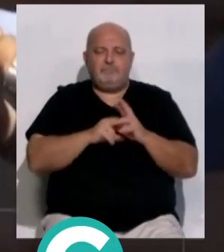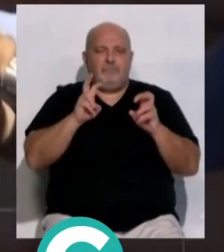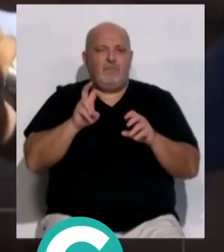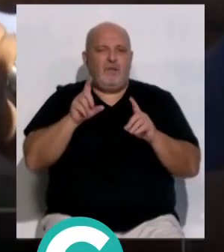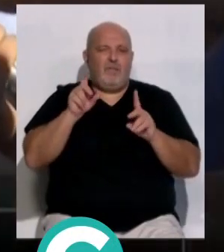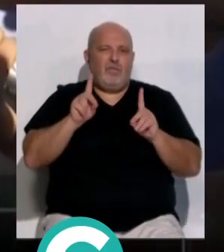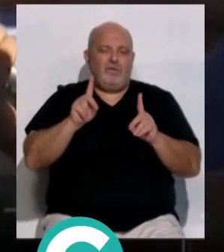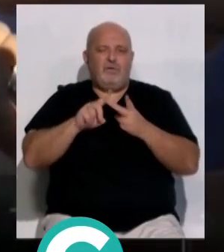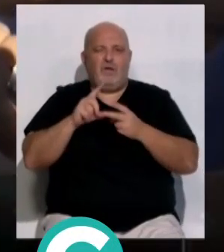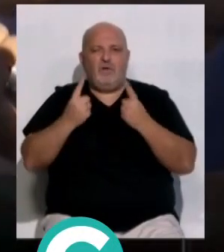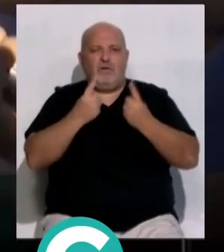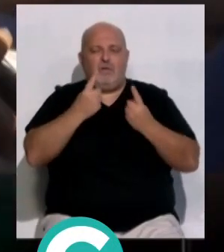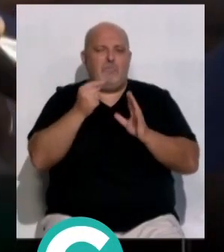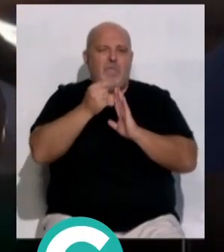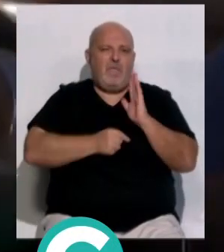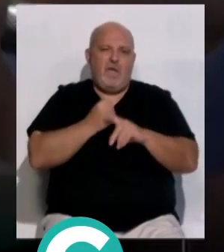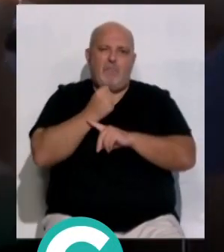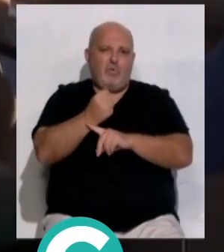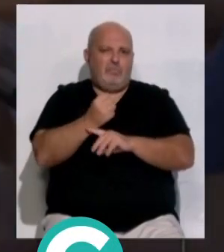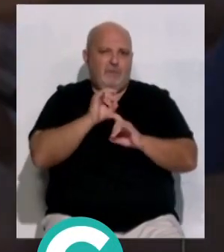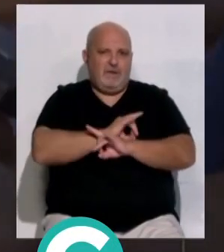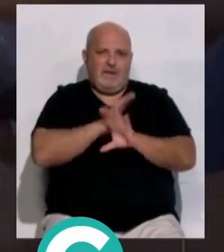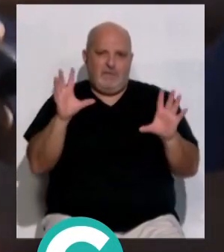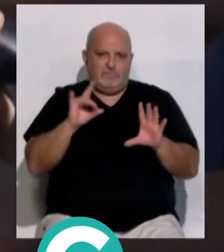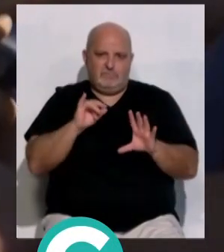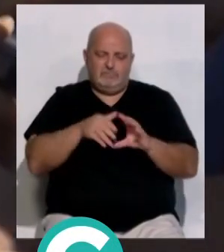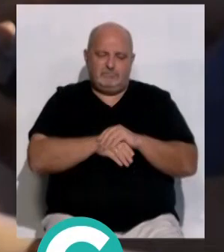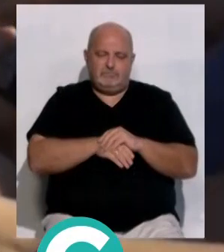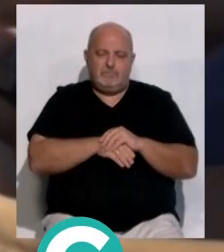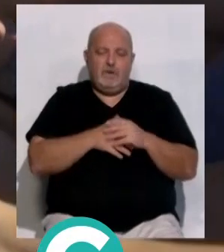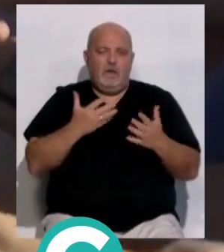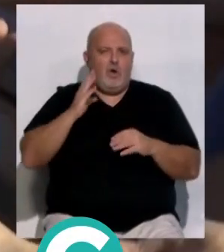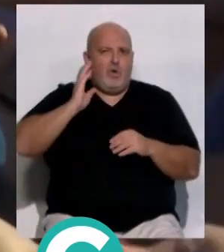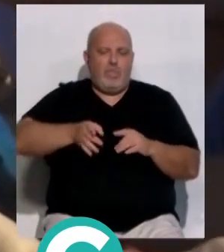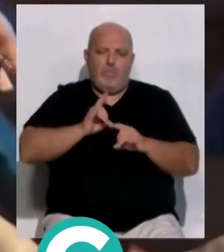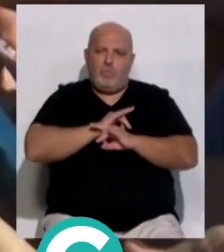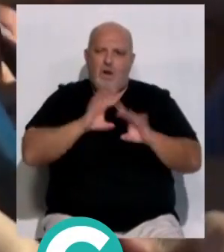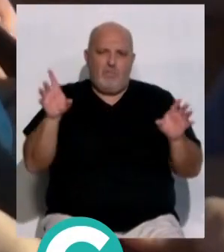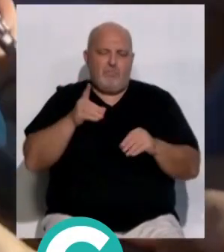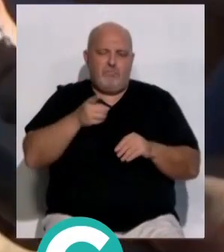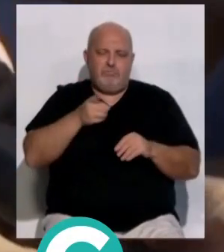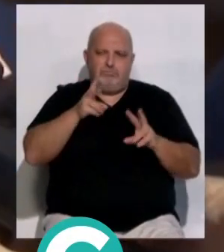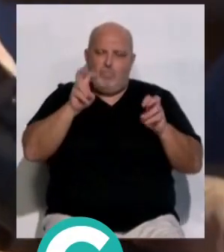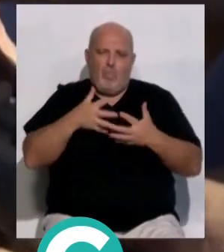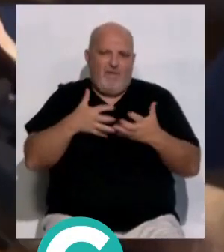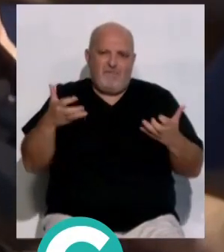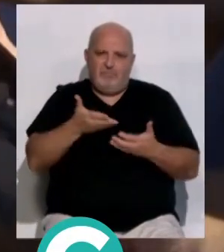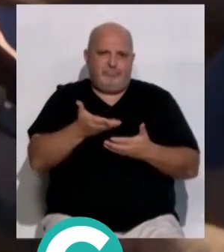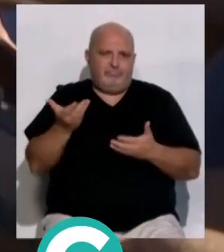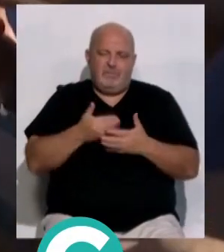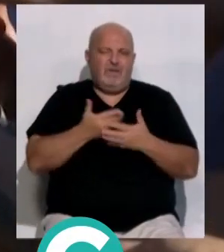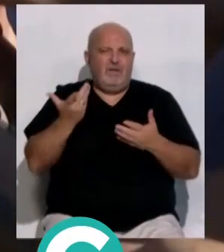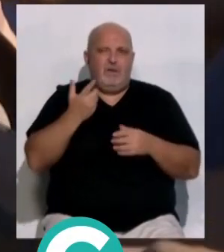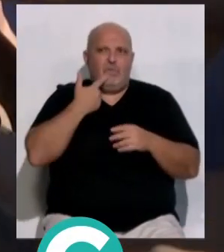los docentes y las docentes que cuenten con las medidas de apoyo necesarias. Así que condenar, por supuesto, estos hechos tan graves y